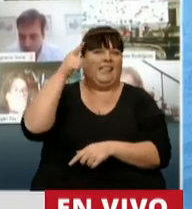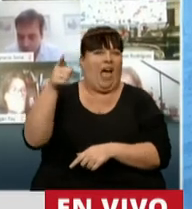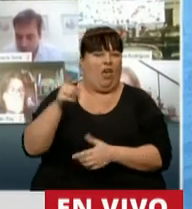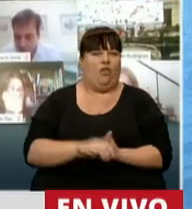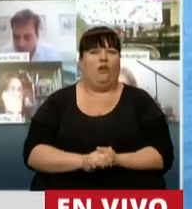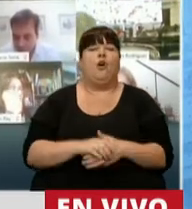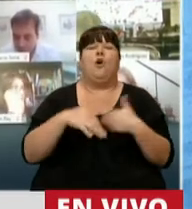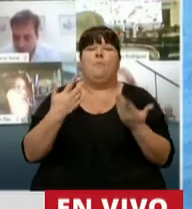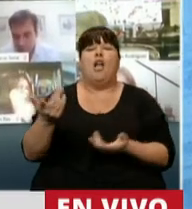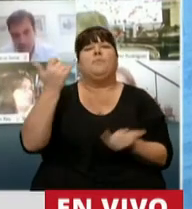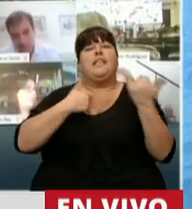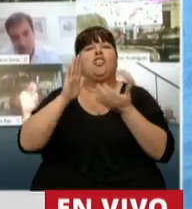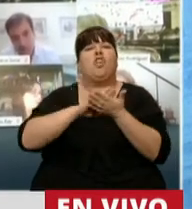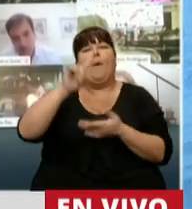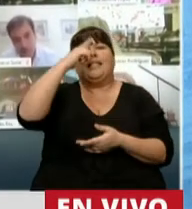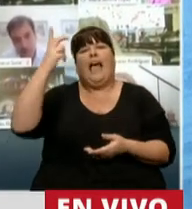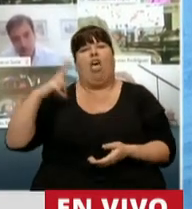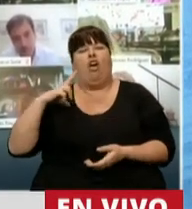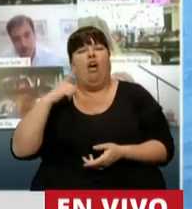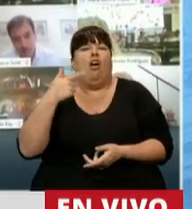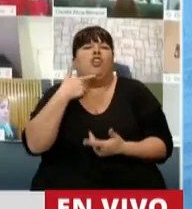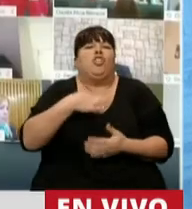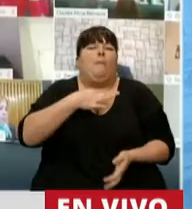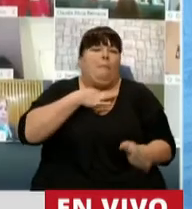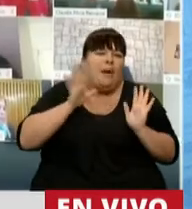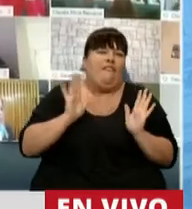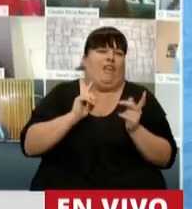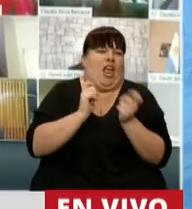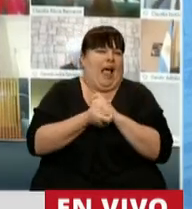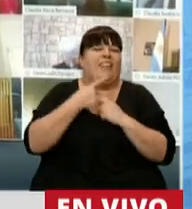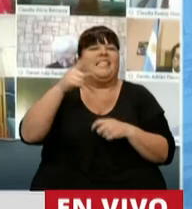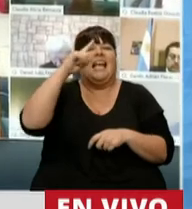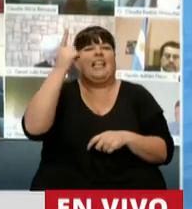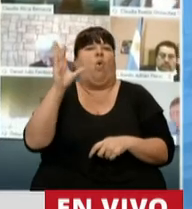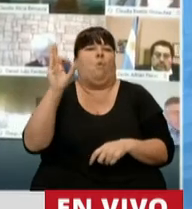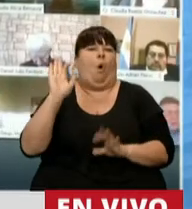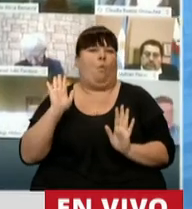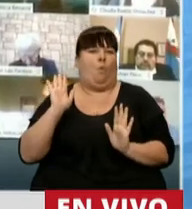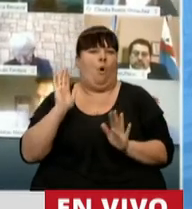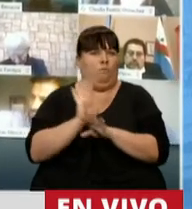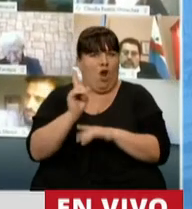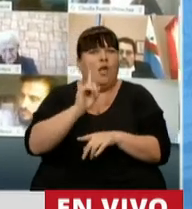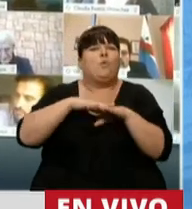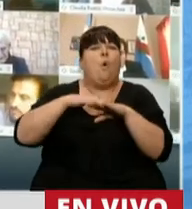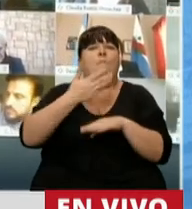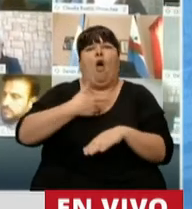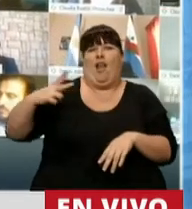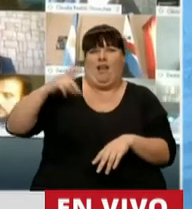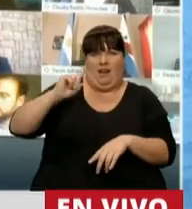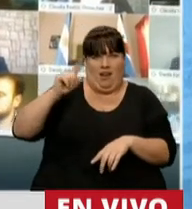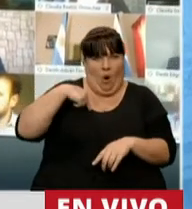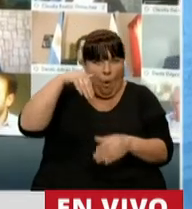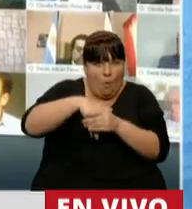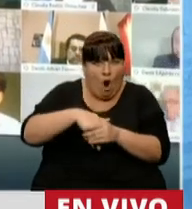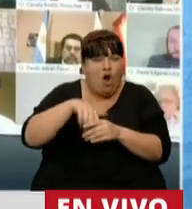Por eso cuando me hablan del Estado neoliberal, yo prefiero cambiar de decir el Estado bobo, y esto no es consecuencia del Estado neoliberal que